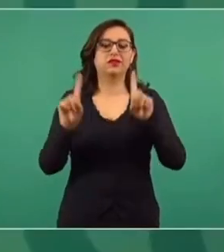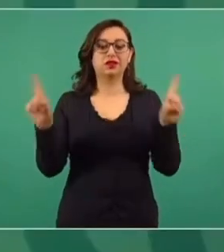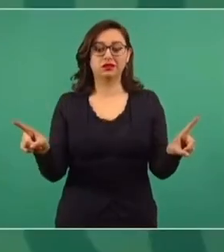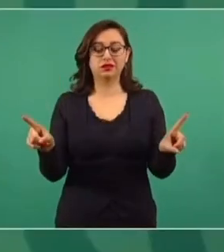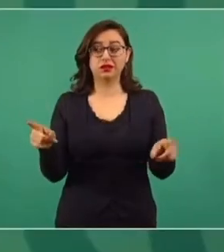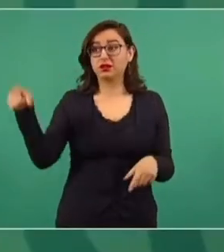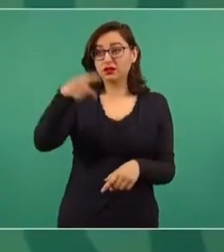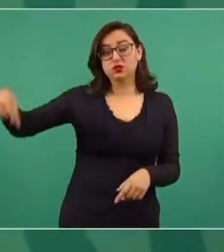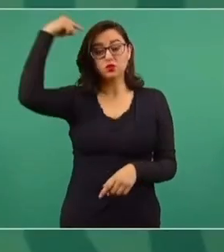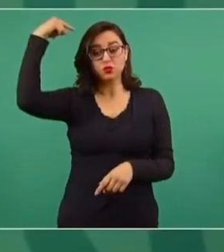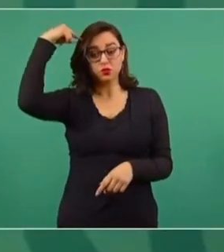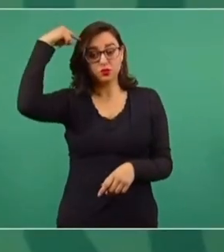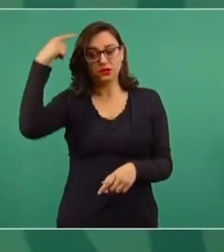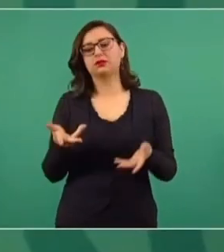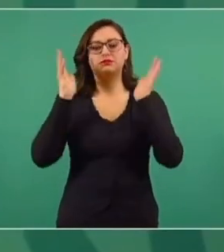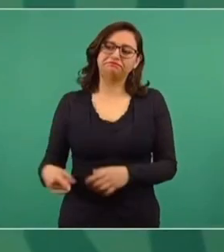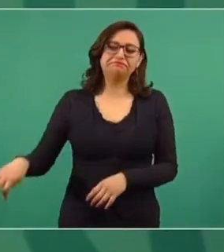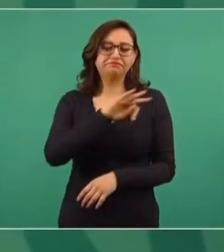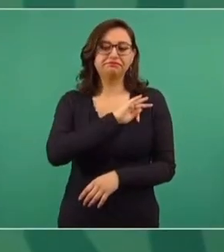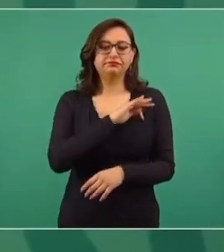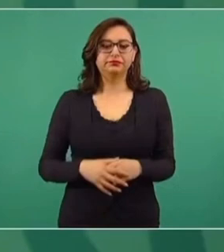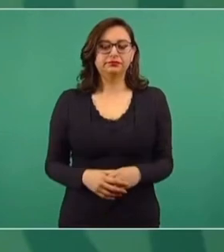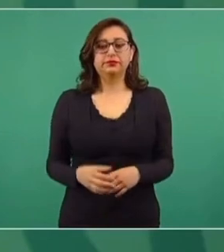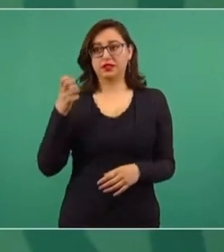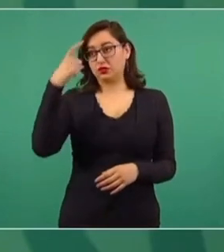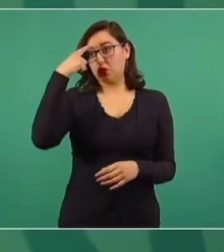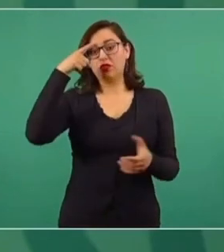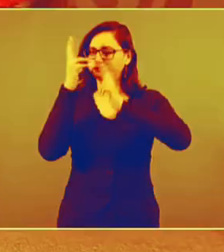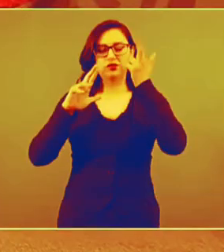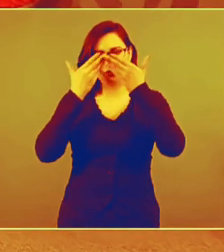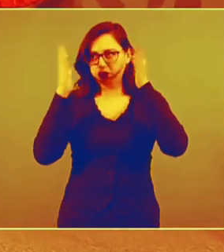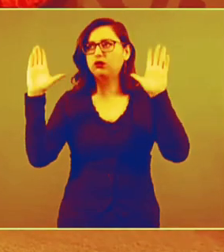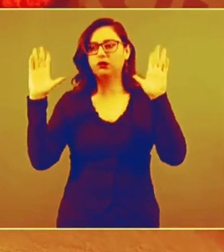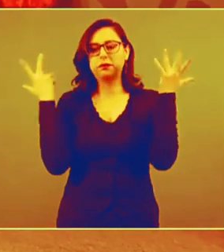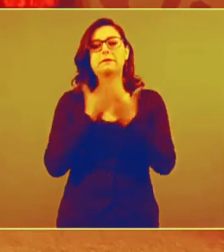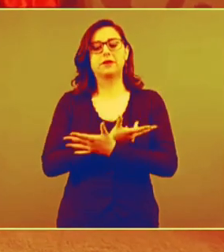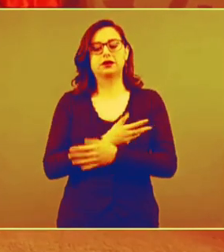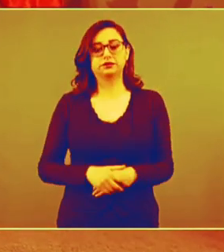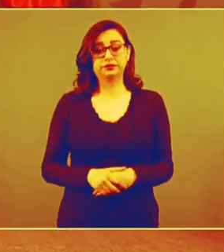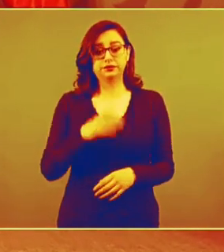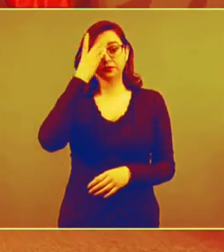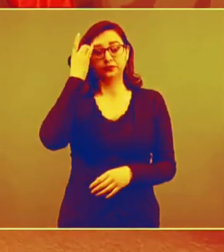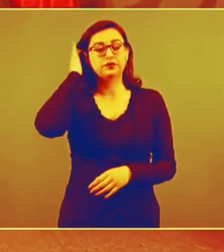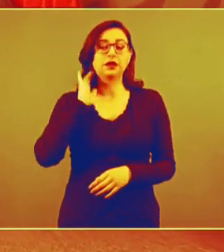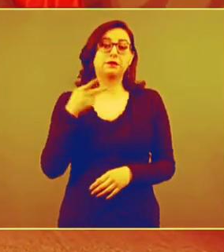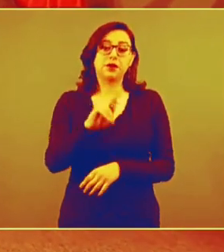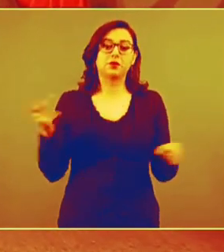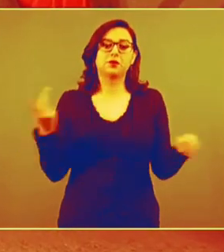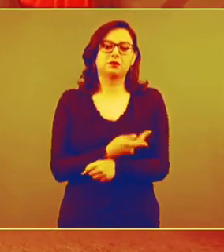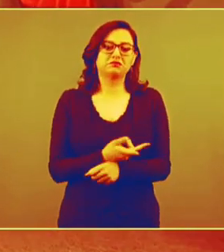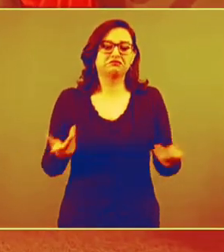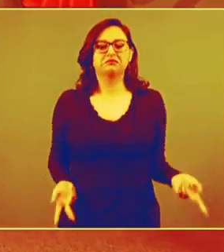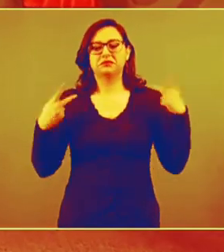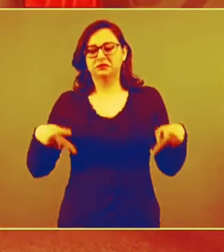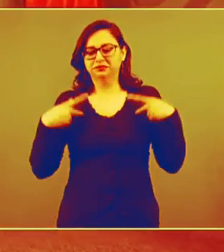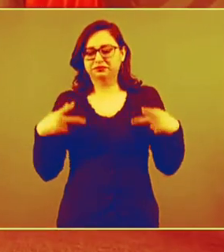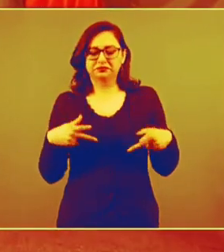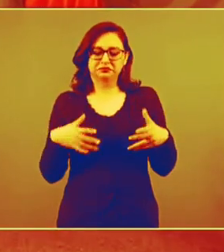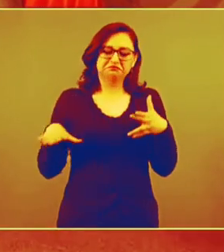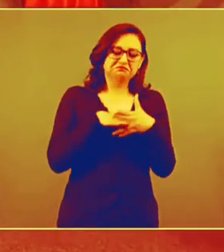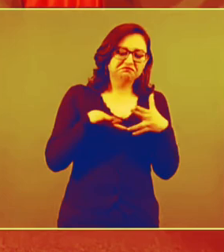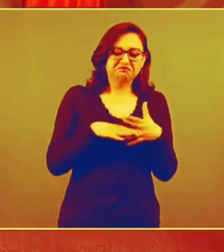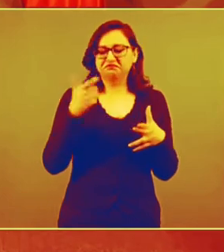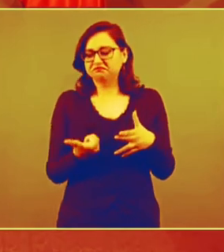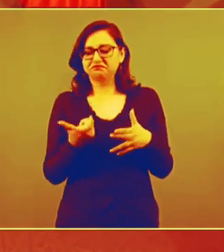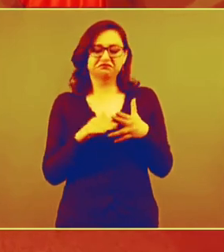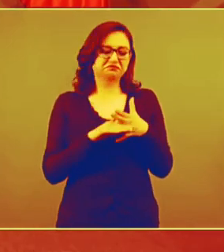cambio de mentalidad al que apostamos. Esa la revolución de las conciencias. Pero un integrante de clase media, media, media alta, incluso con licenciatura, con